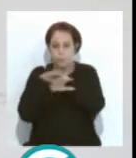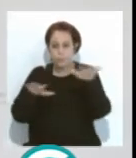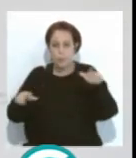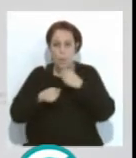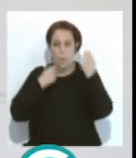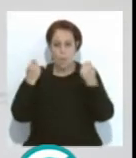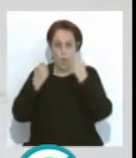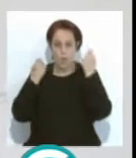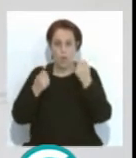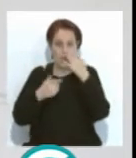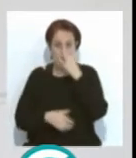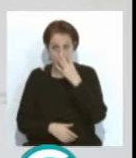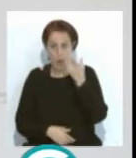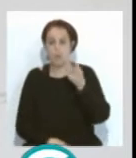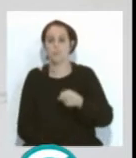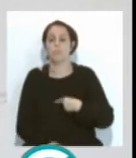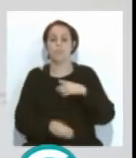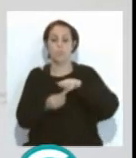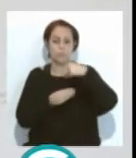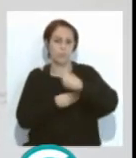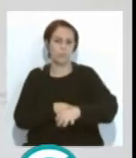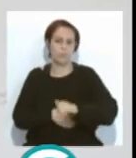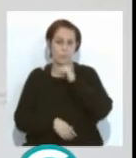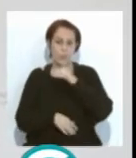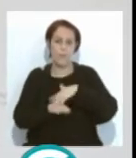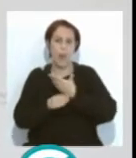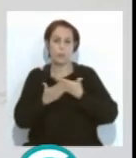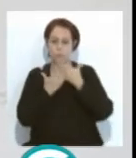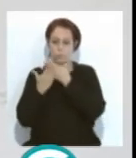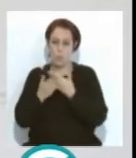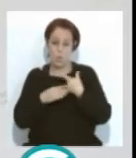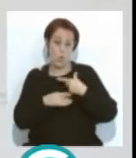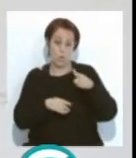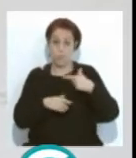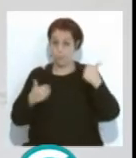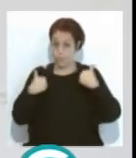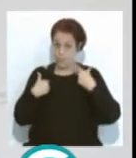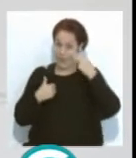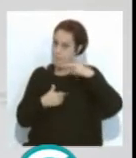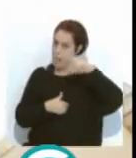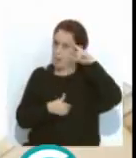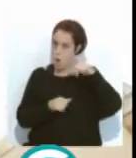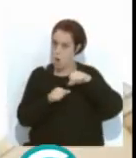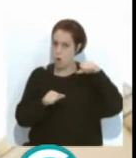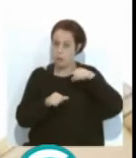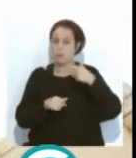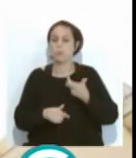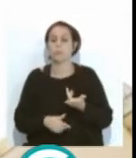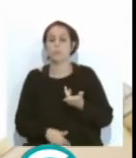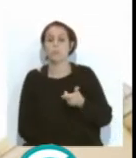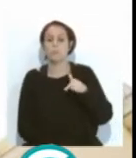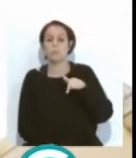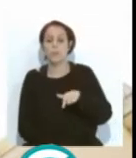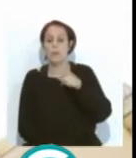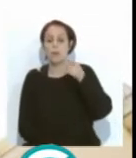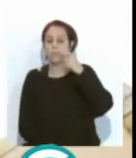promoción del carnaval, que haya también como no material suficiente para el estudio por parte de los expertos y que a su vez contribuya a